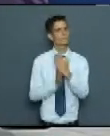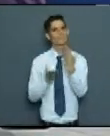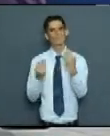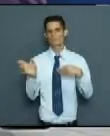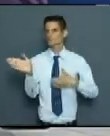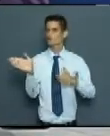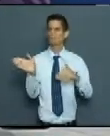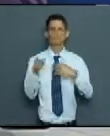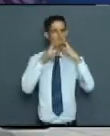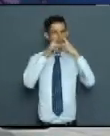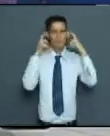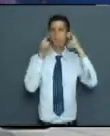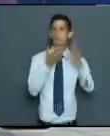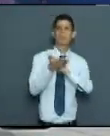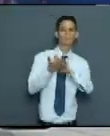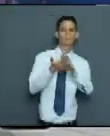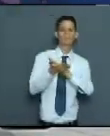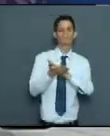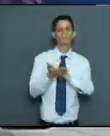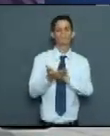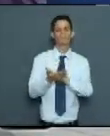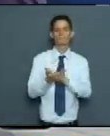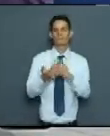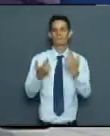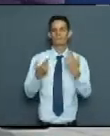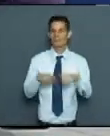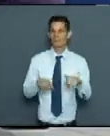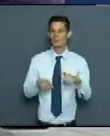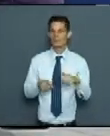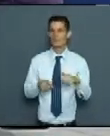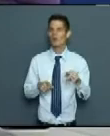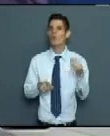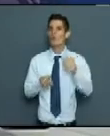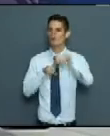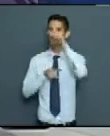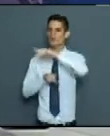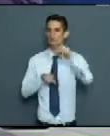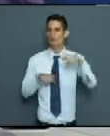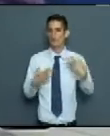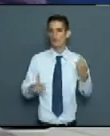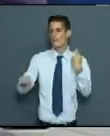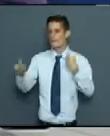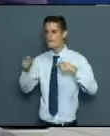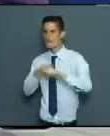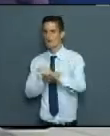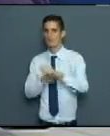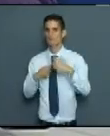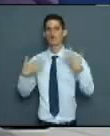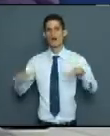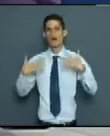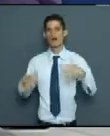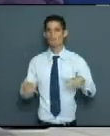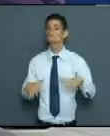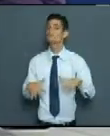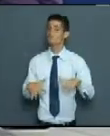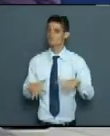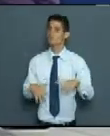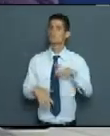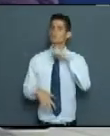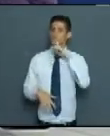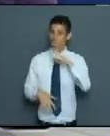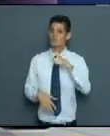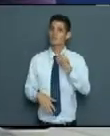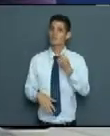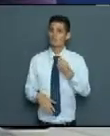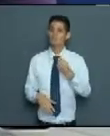higiénico-sanitarias, pero personas siguen aprovechándose de la necesidad popular para lucrar a costa del sudor ajeno y esto afecta al bolsillo